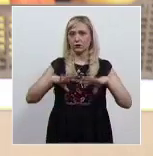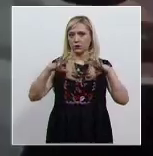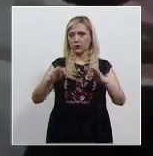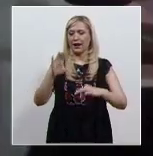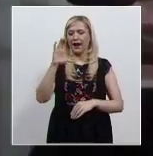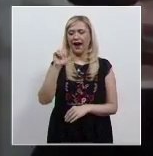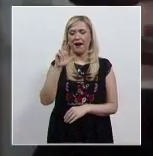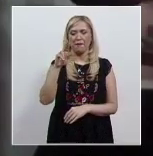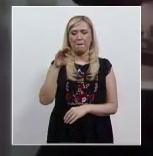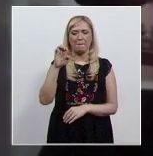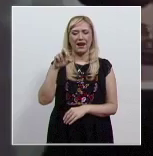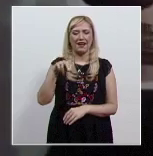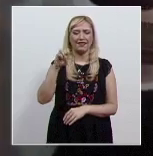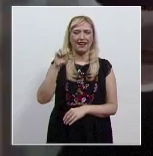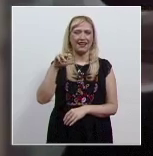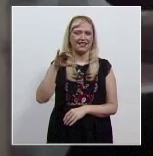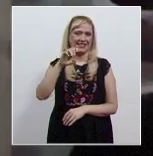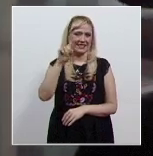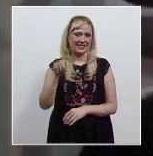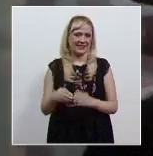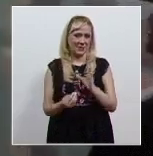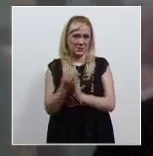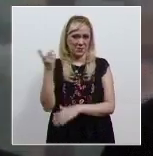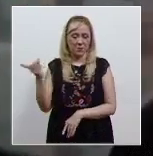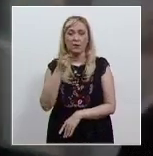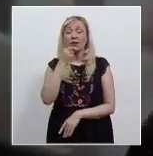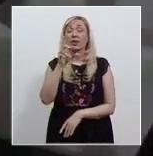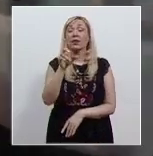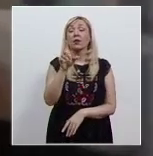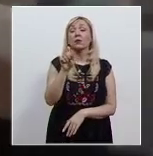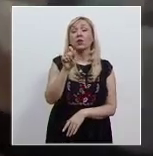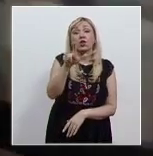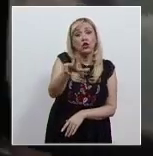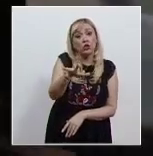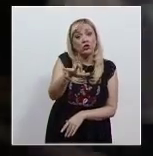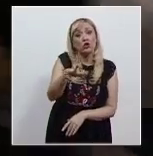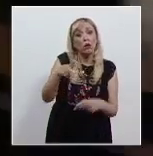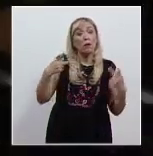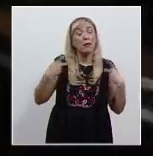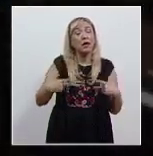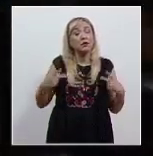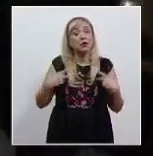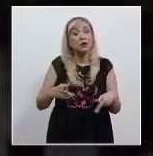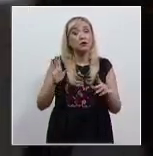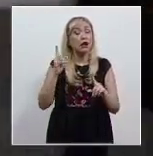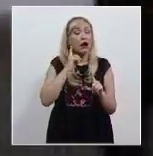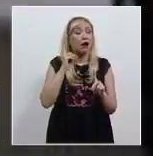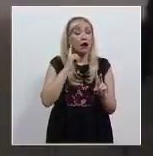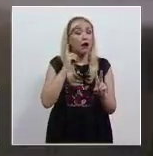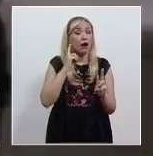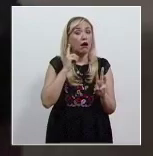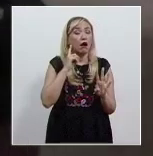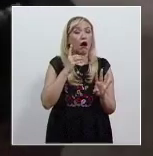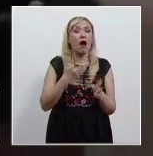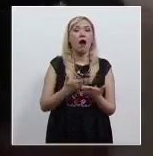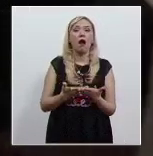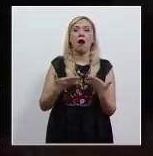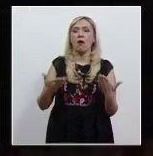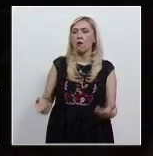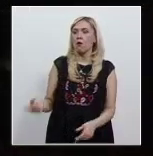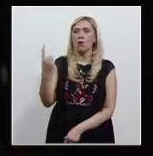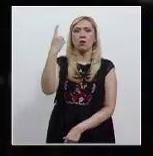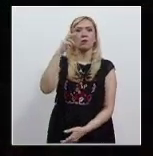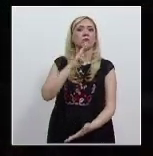en 20 años se han registrado 28 víctimas, entre ellos un solo caso, el de Carmen con sentencia